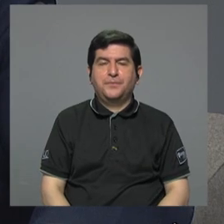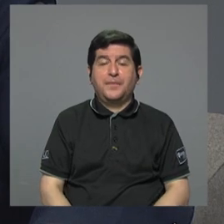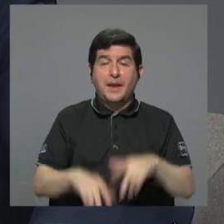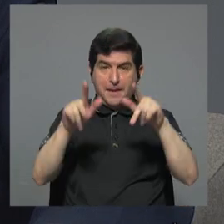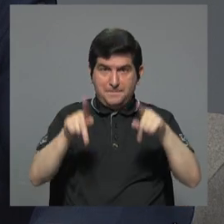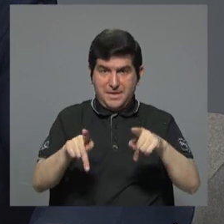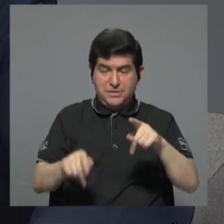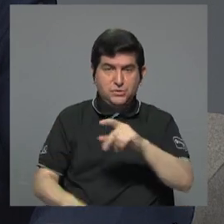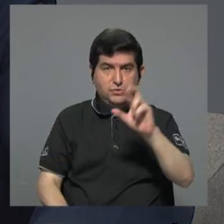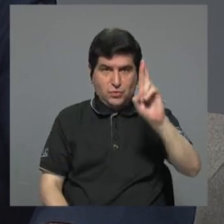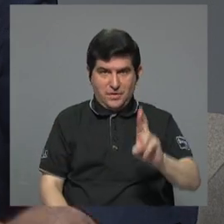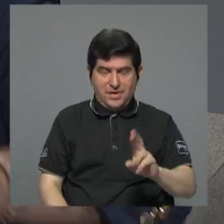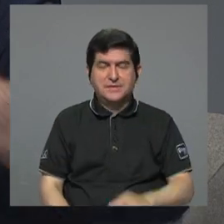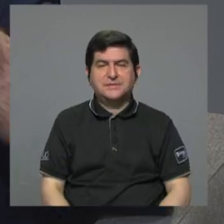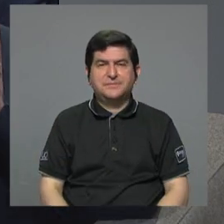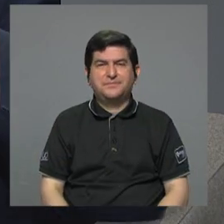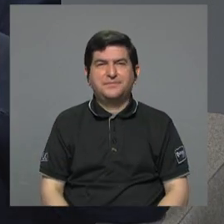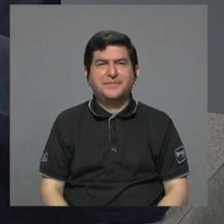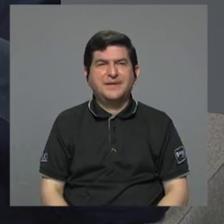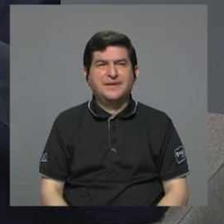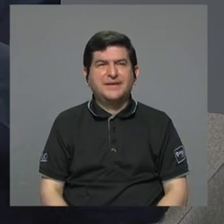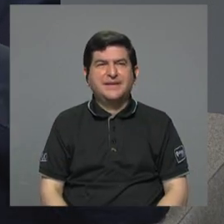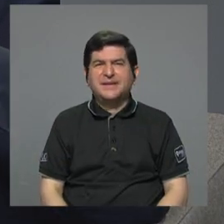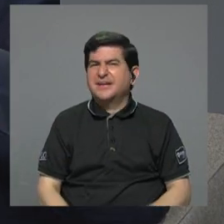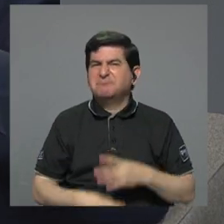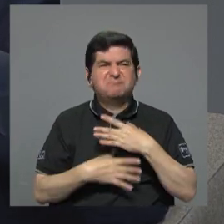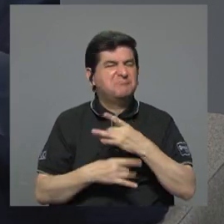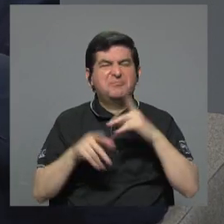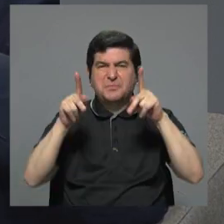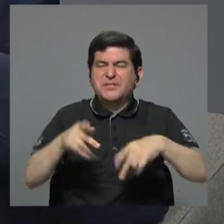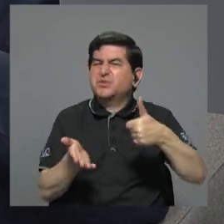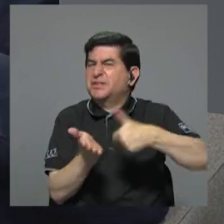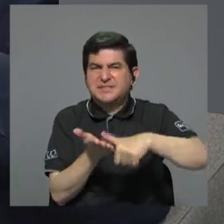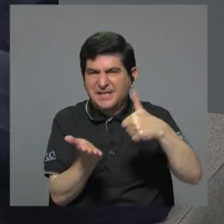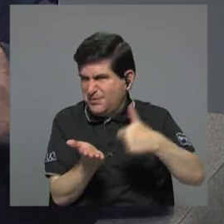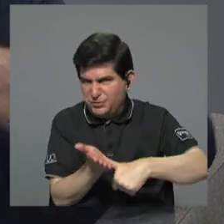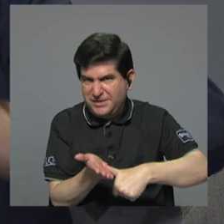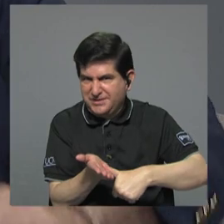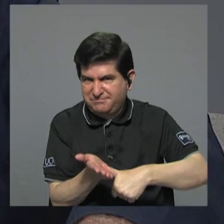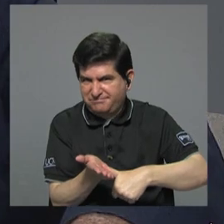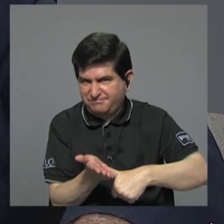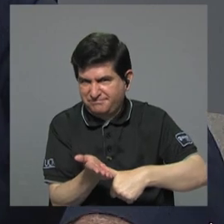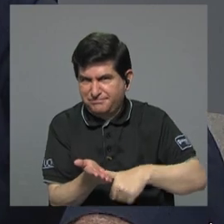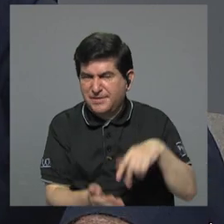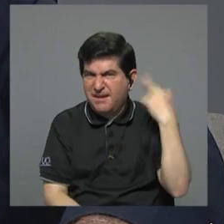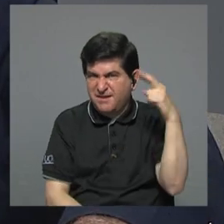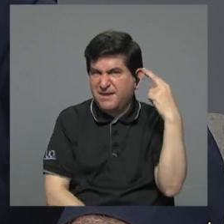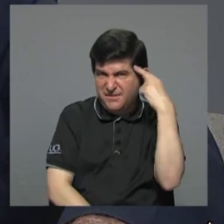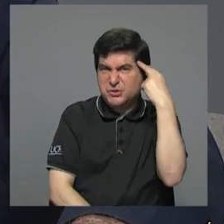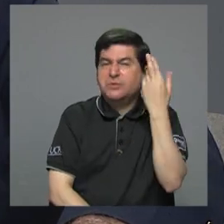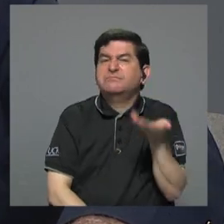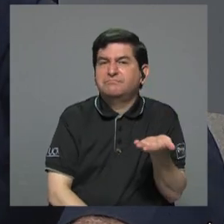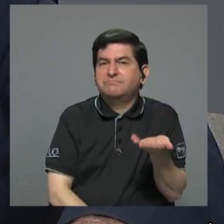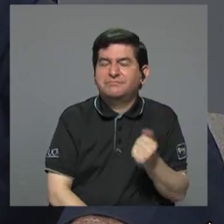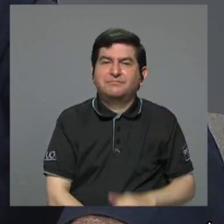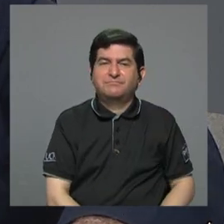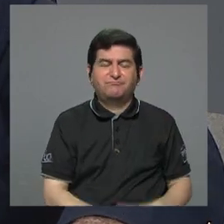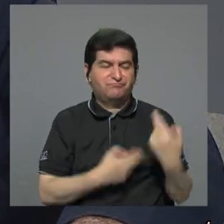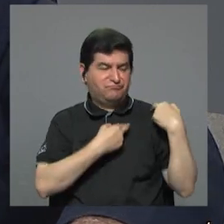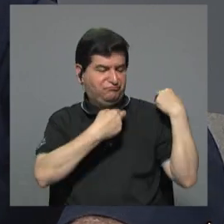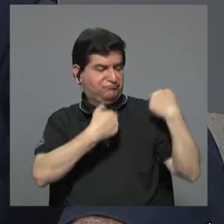el desgano que hay de la gente de votar es por la